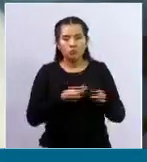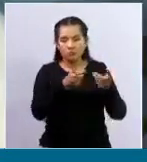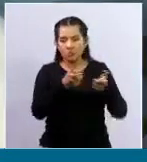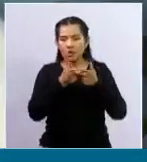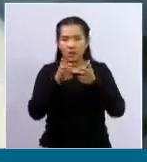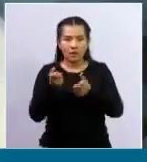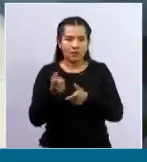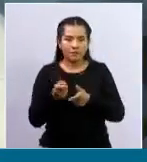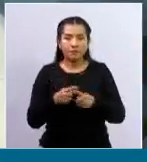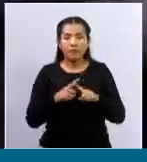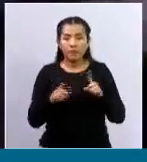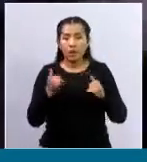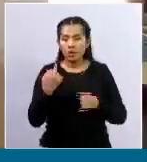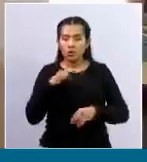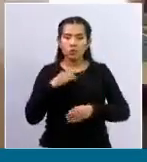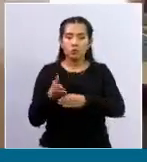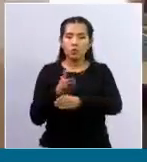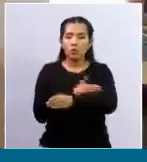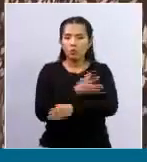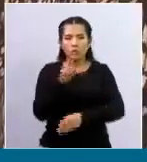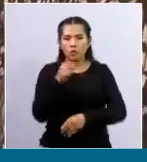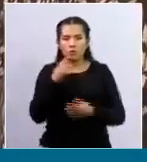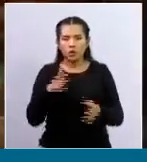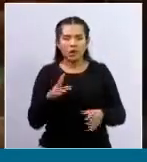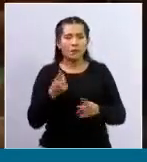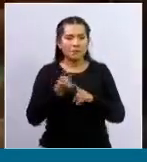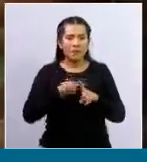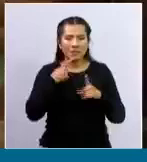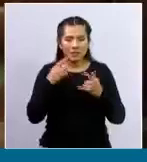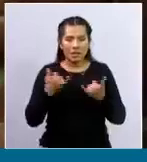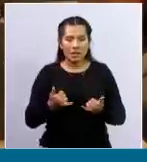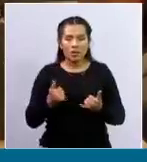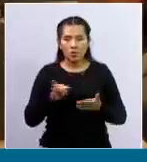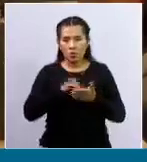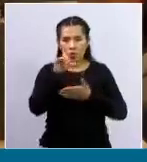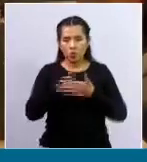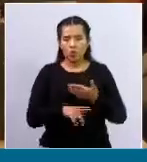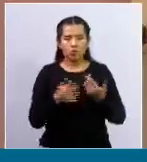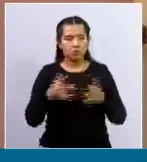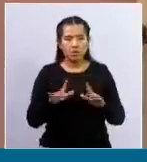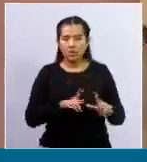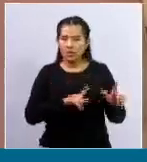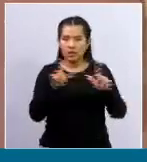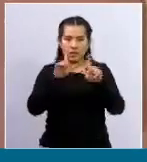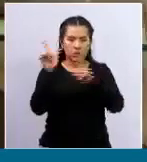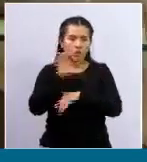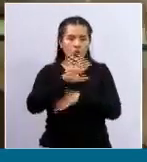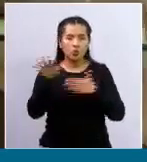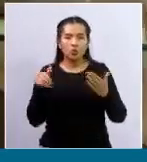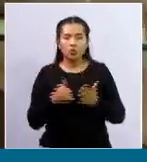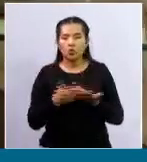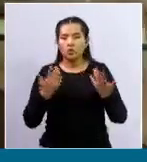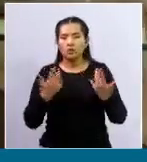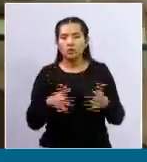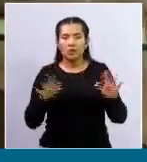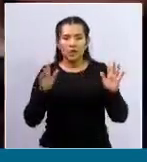decía, no es progresiva, sino que a partir del mes de julio, todos ya están,